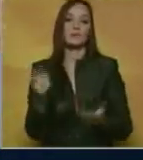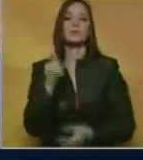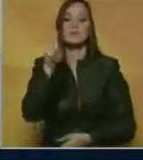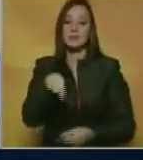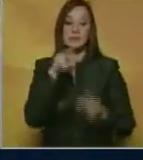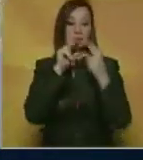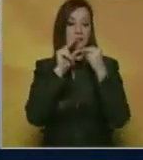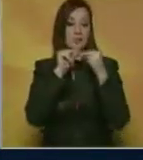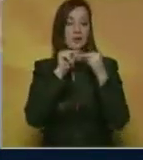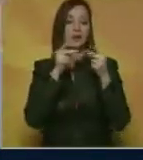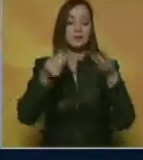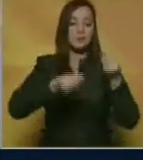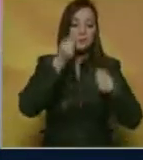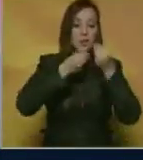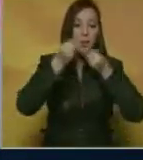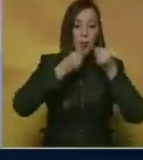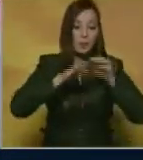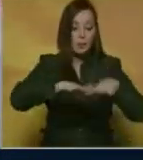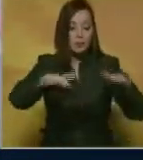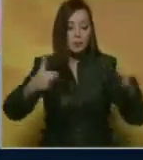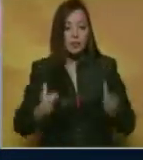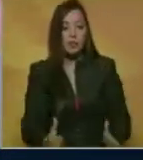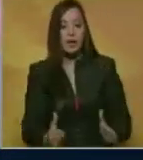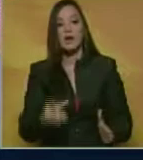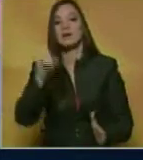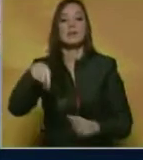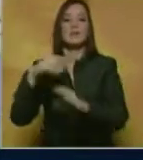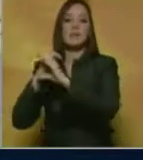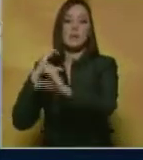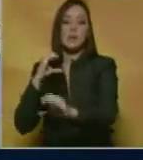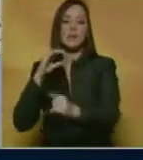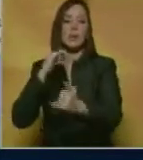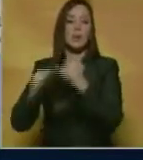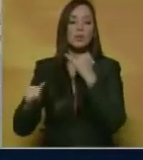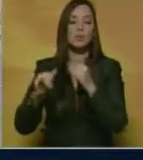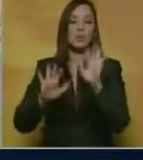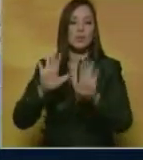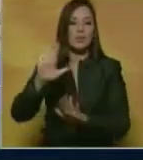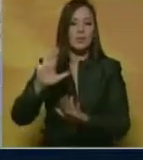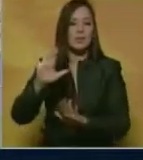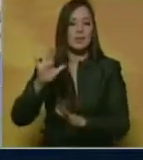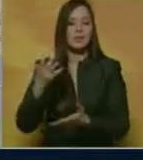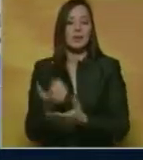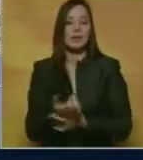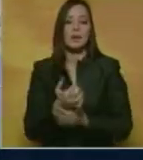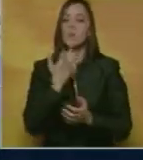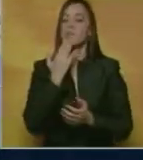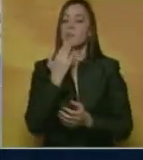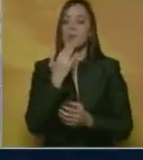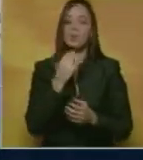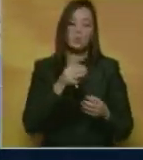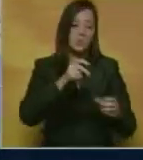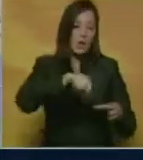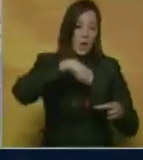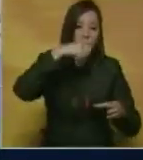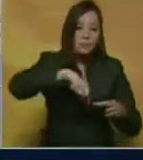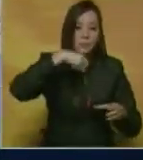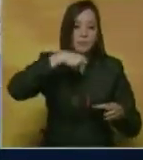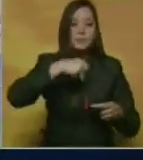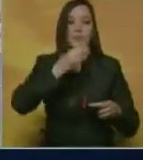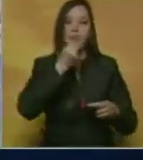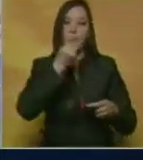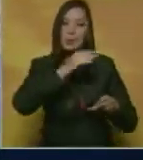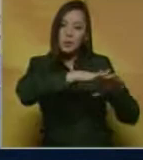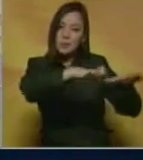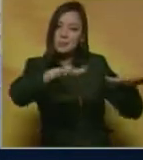transporte de los últimos cuatro meses del año 2015. No puede haber clases si no hay comedor y transporte, sobre todo porque el 60% de nuestros